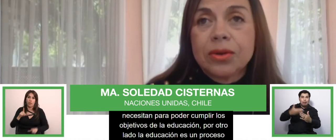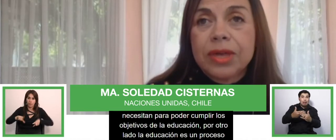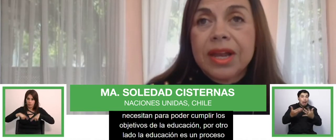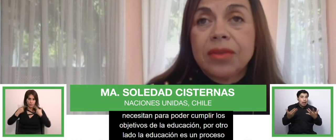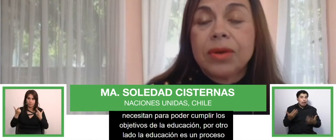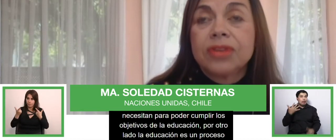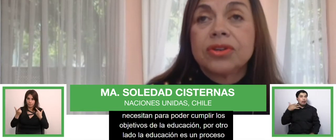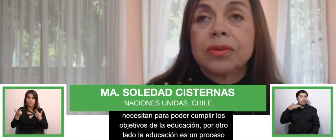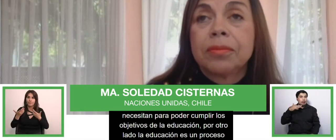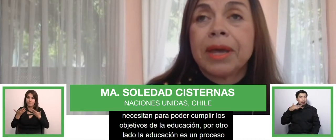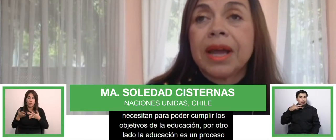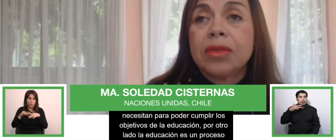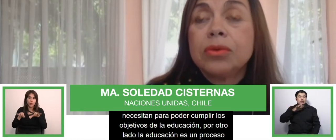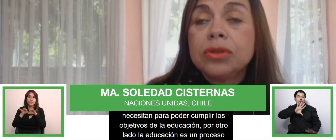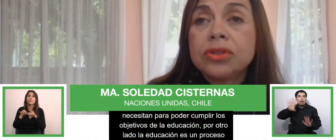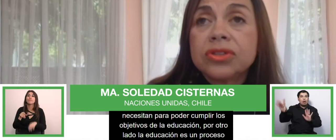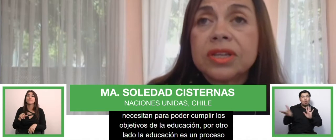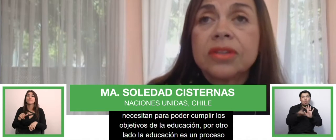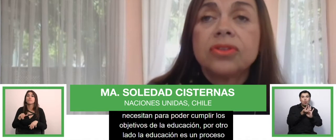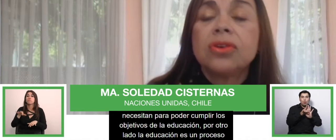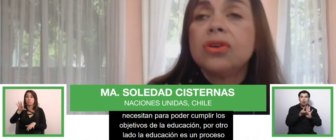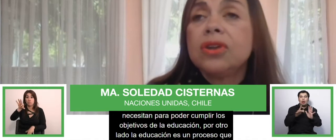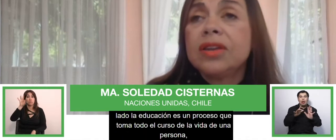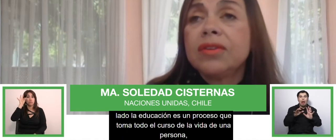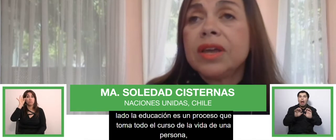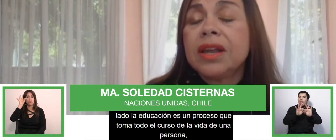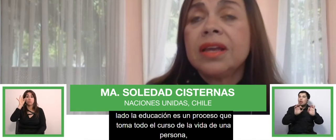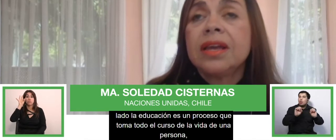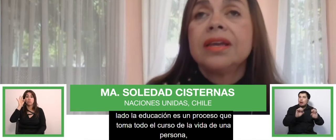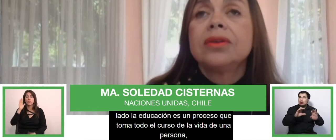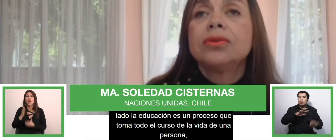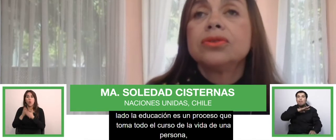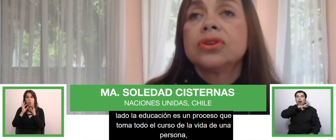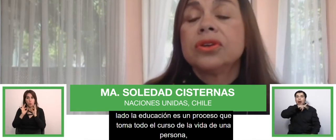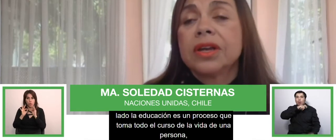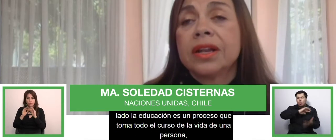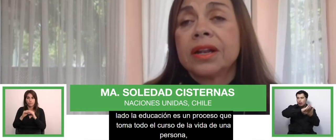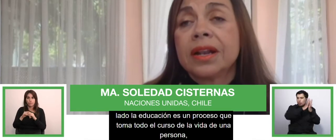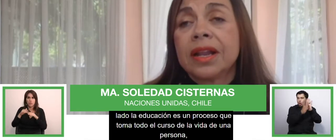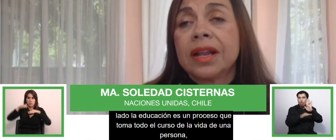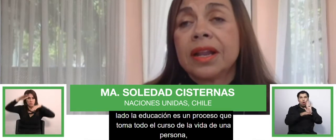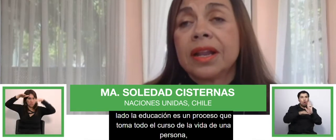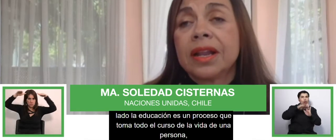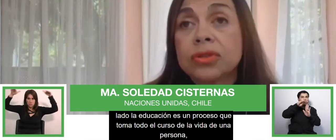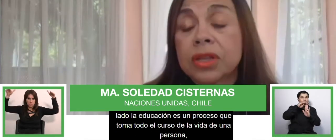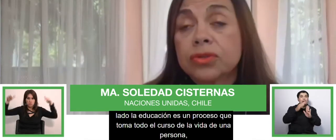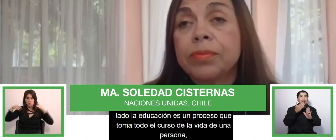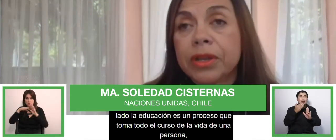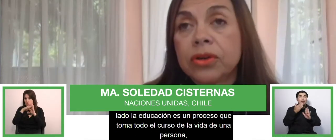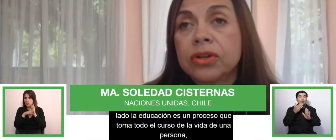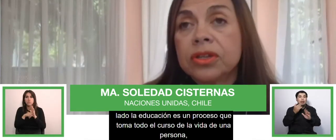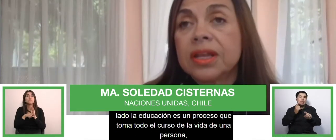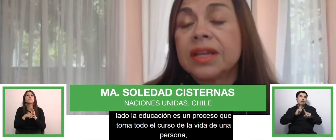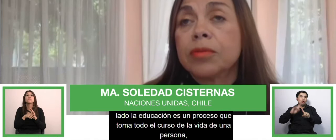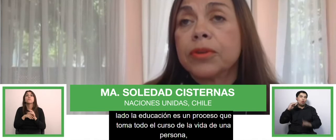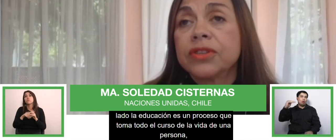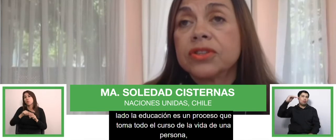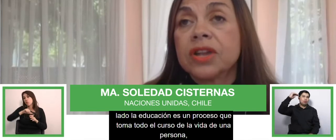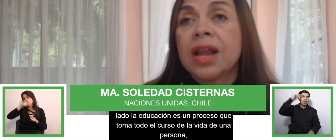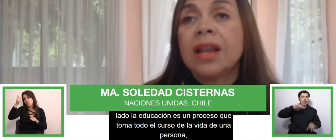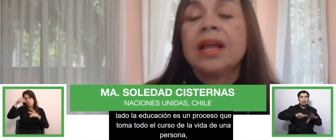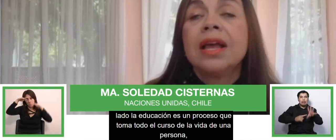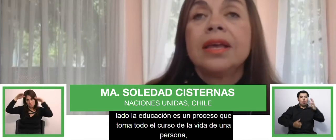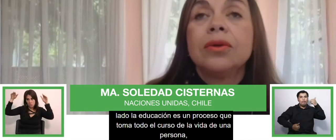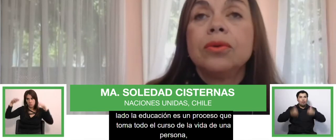se incluye la educación para adultos en todos los niveles, incluso en la etapa superior técnico